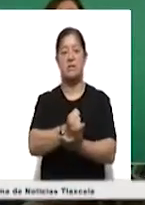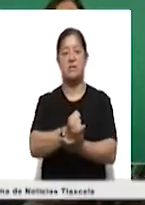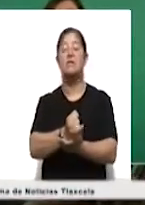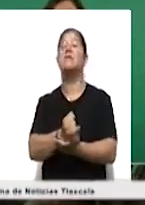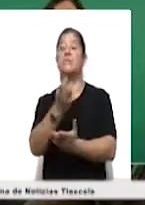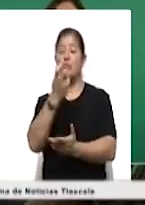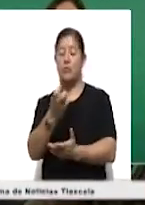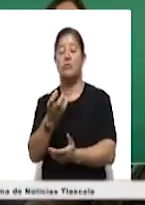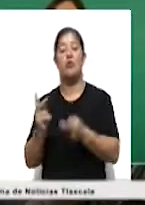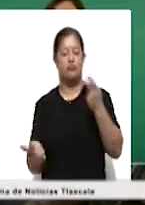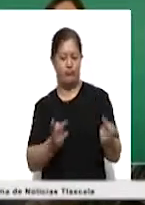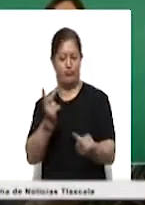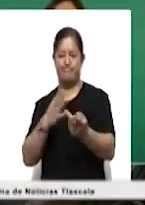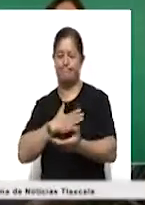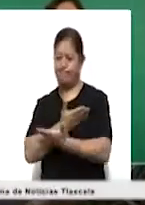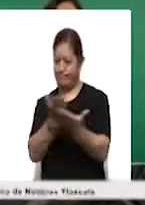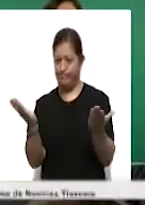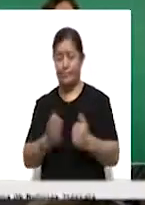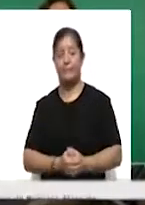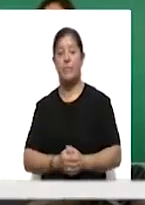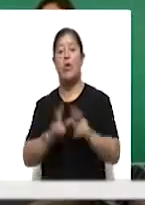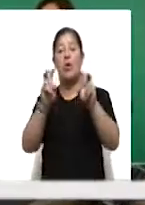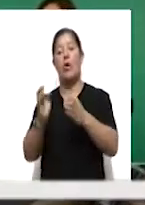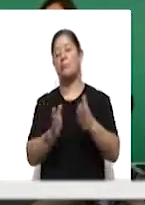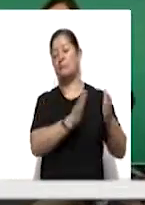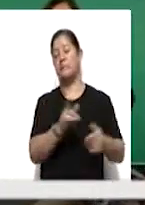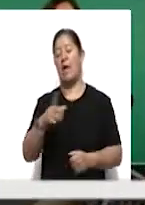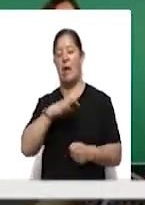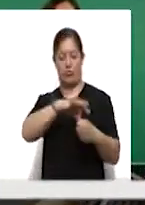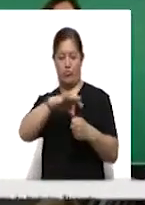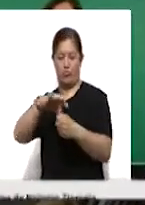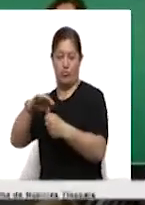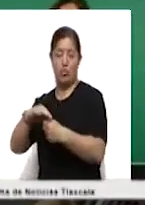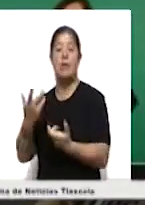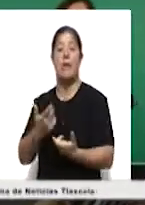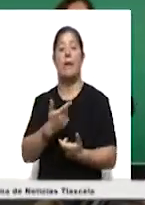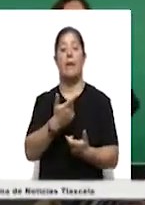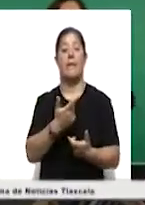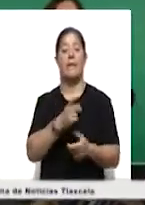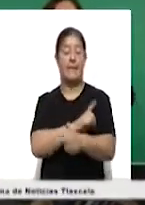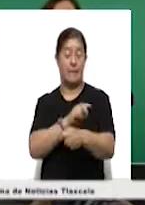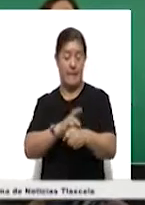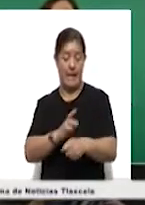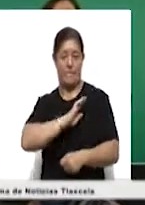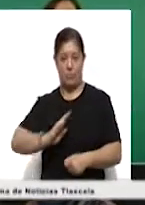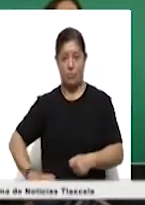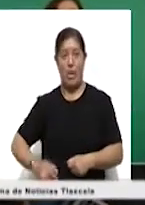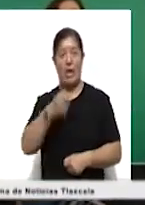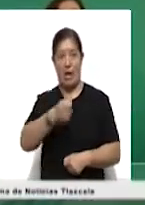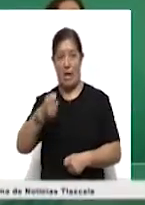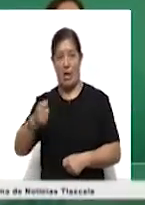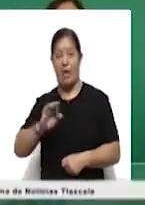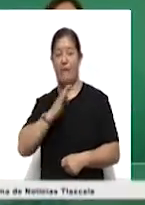por eso, esta consulta, dijo López Obrador. En otro tema, y al concluir los cómputos distritales y municipales, el presidente saludó y felicitó a